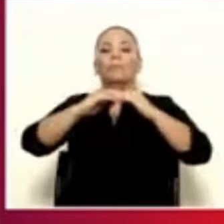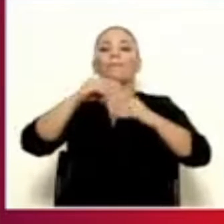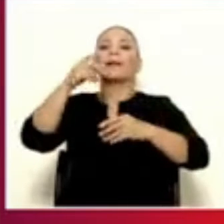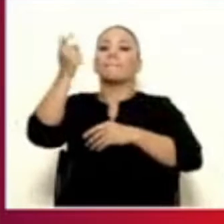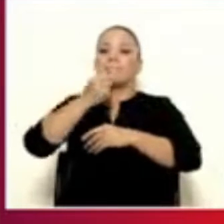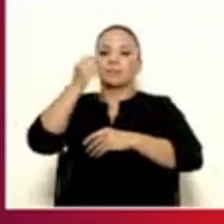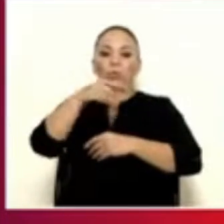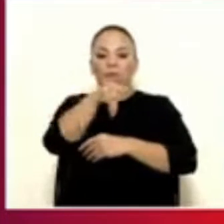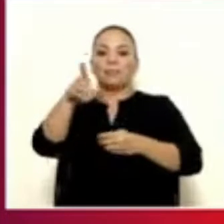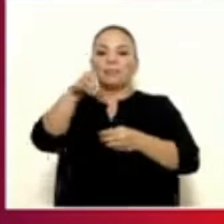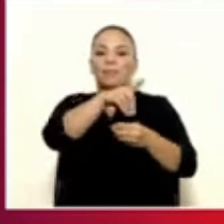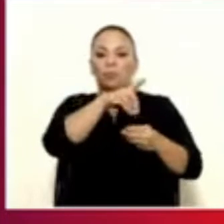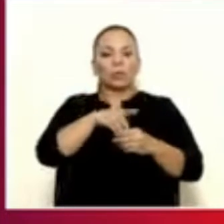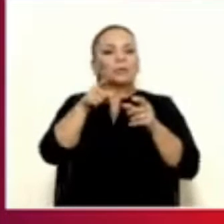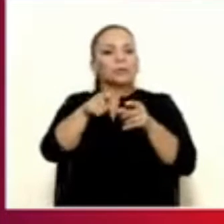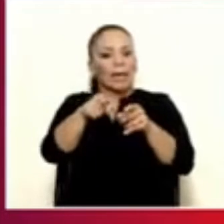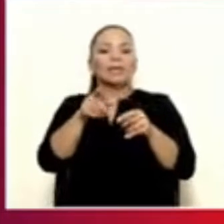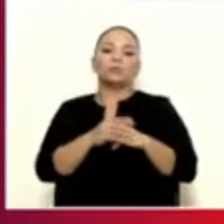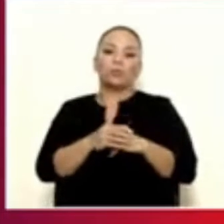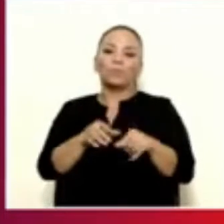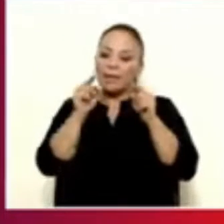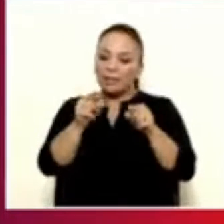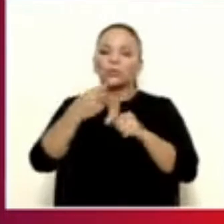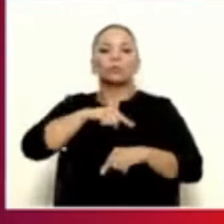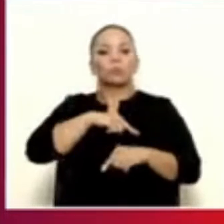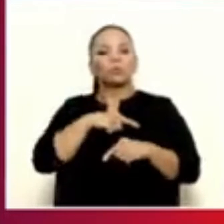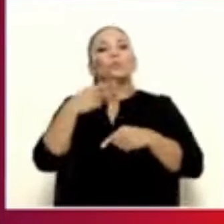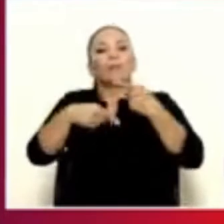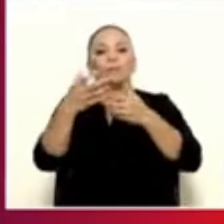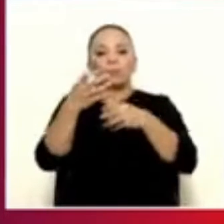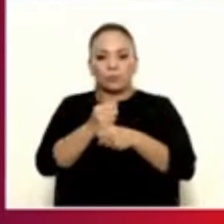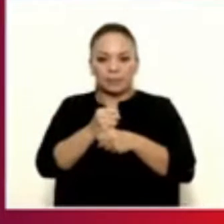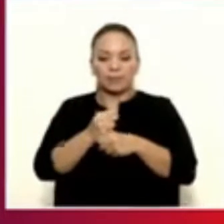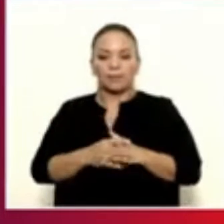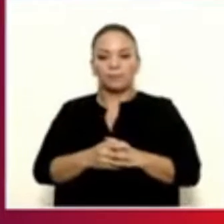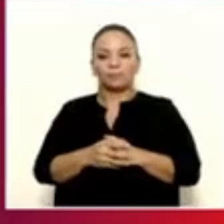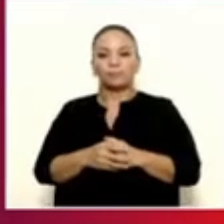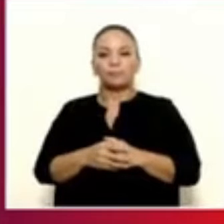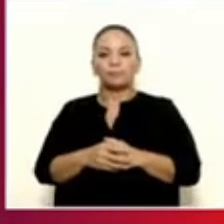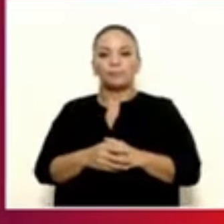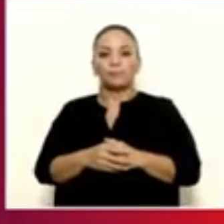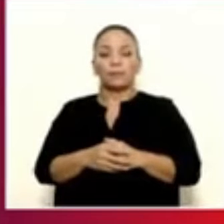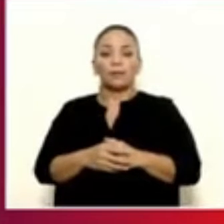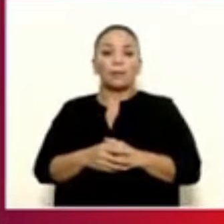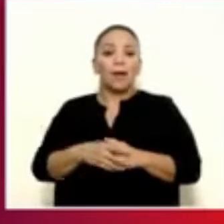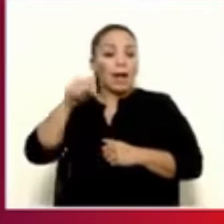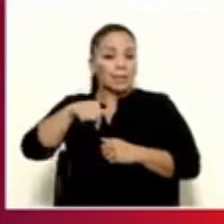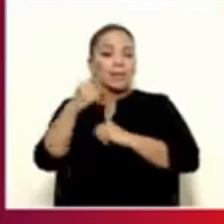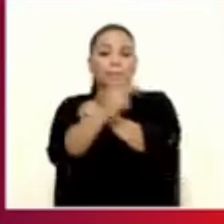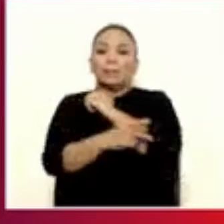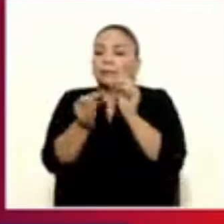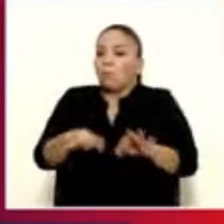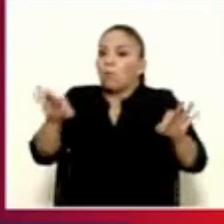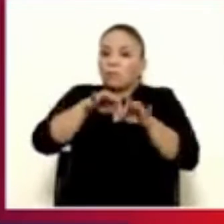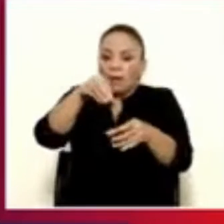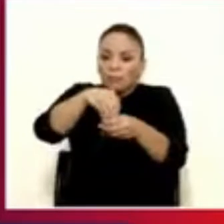diputados. Eso es fundamentalmente lo que queremos hacer, como les digo, el ahorro es importante aquí, es que no